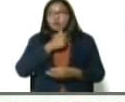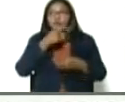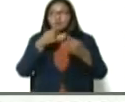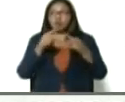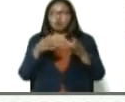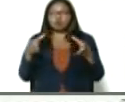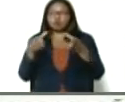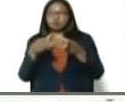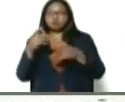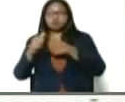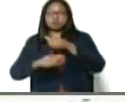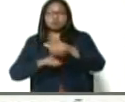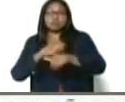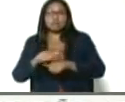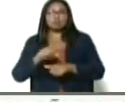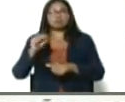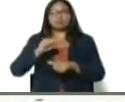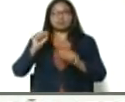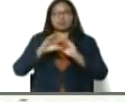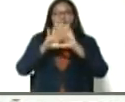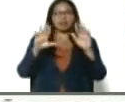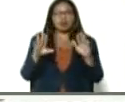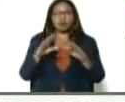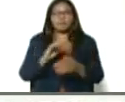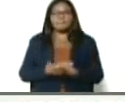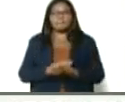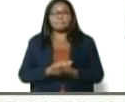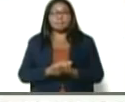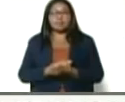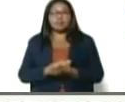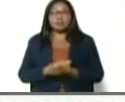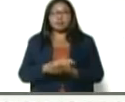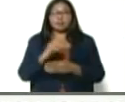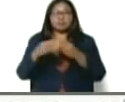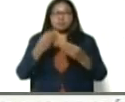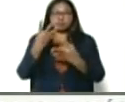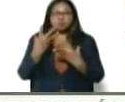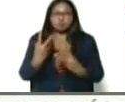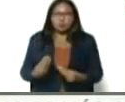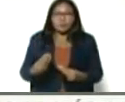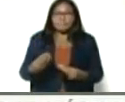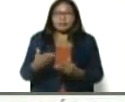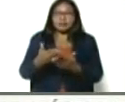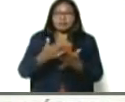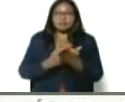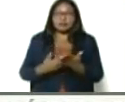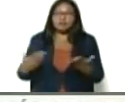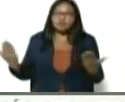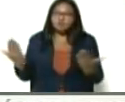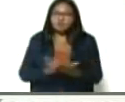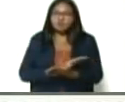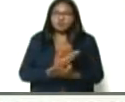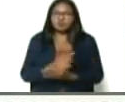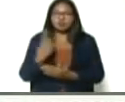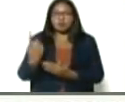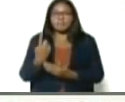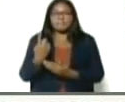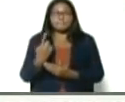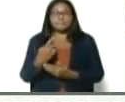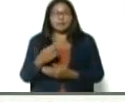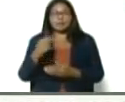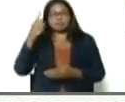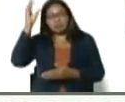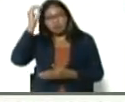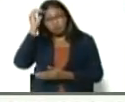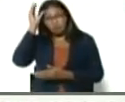ciclo. Bueno, efectivamente, aplicamos unos productos secantes para adelantar el corte. Entonces, no nos quedamos nada más con la teoría, nos